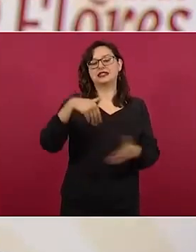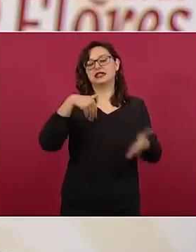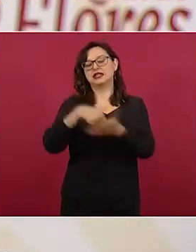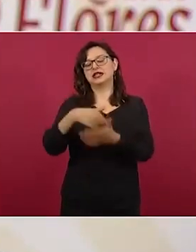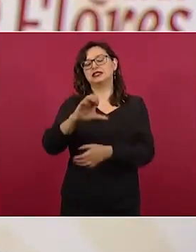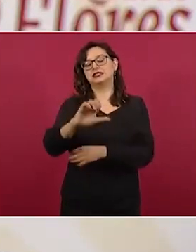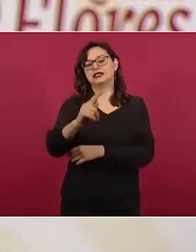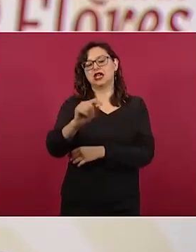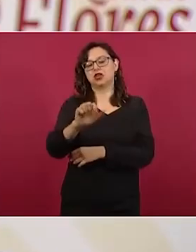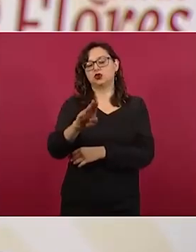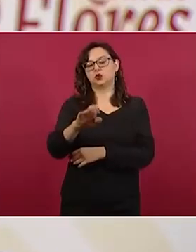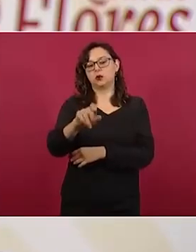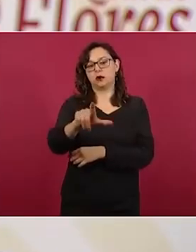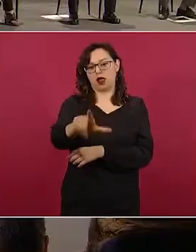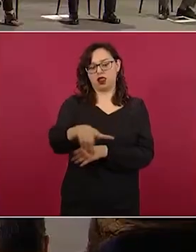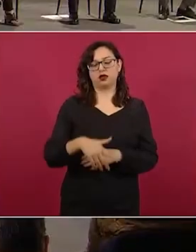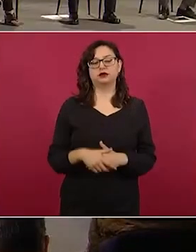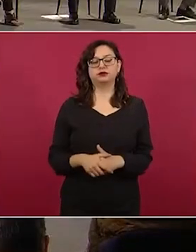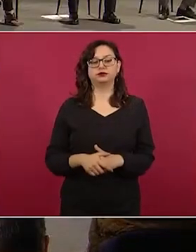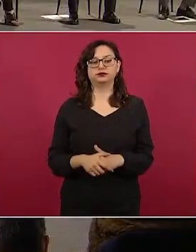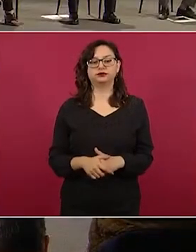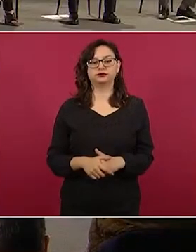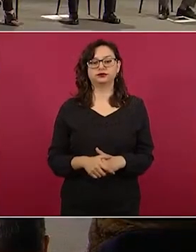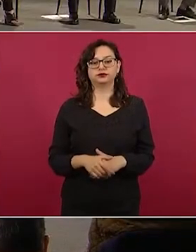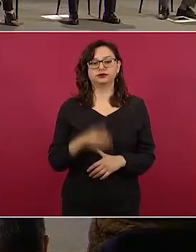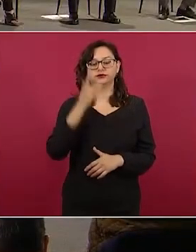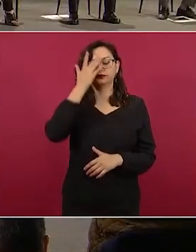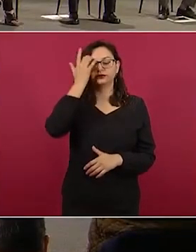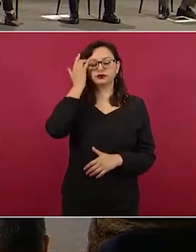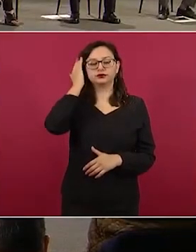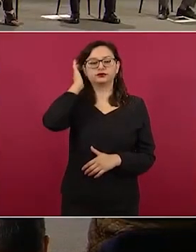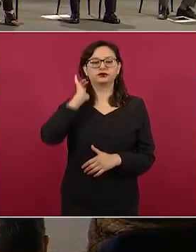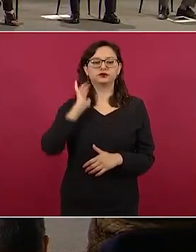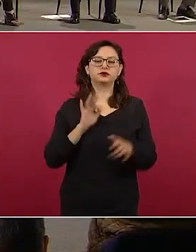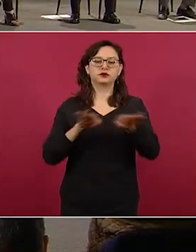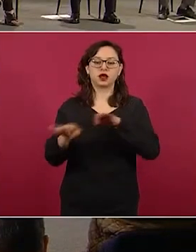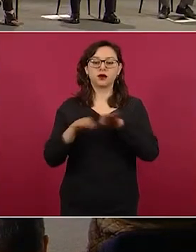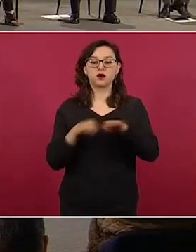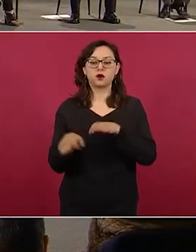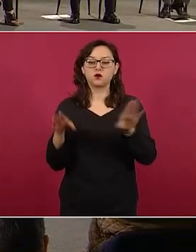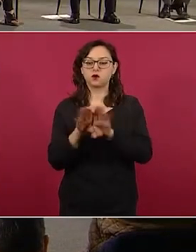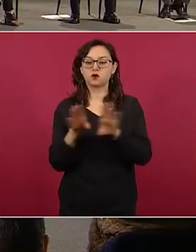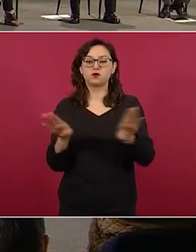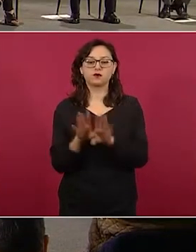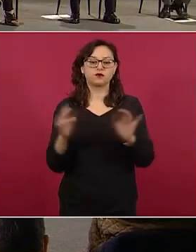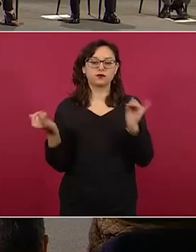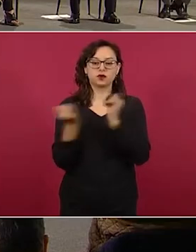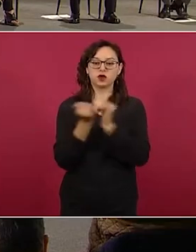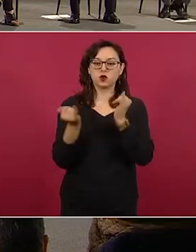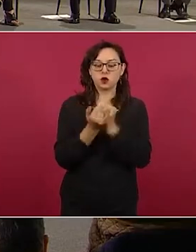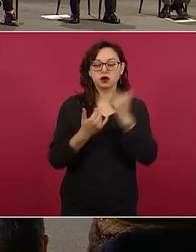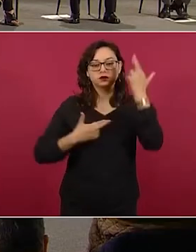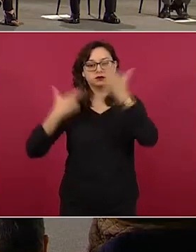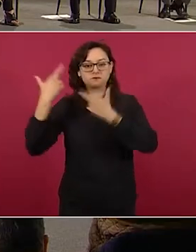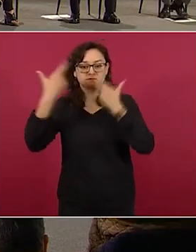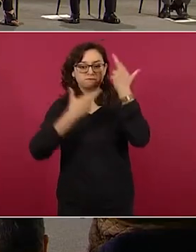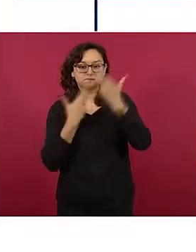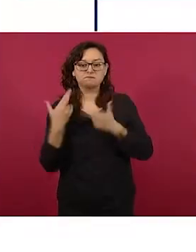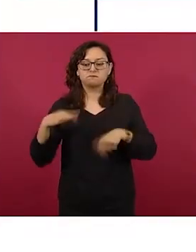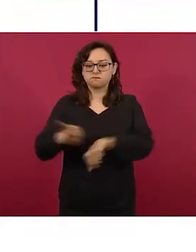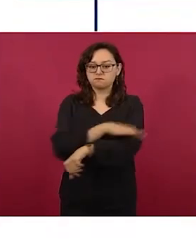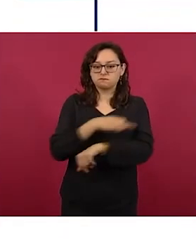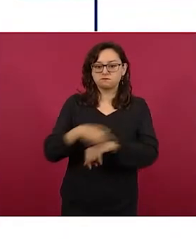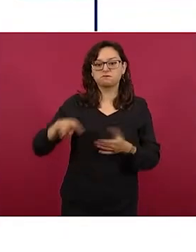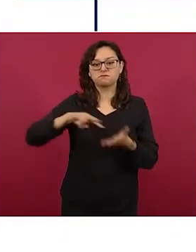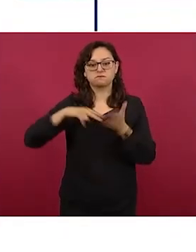base de mantenimiento en Felipe Carrillo Puerto. El programa de trabajo es semejante, ya estamos en la fase de estudios de ingeniería en el proyecto